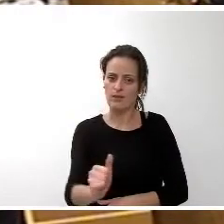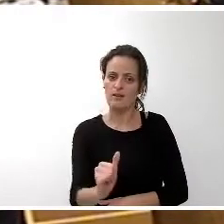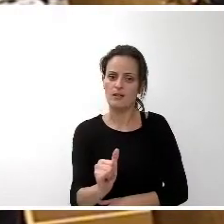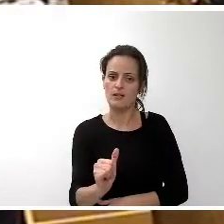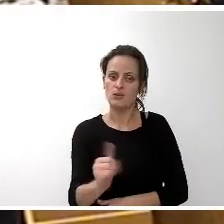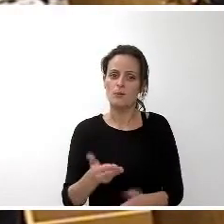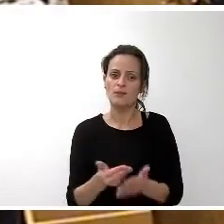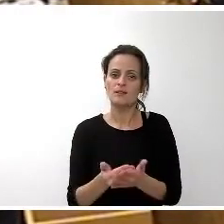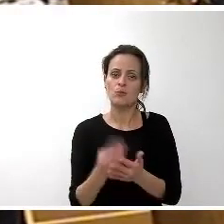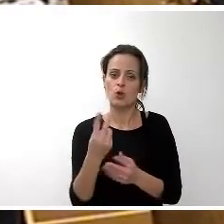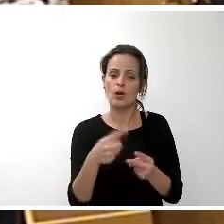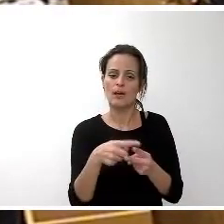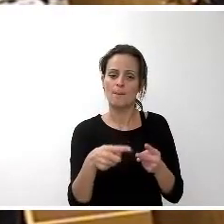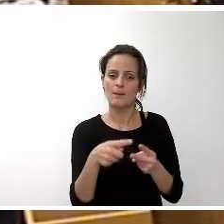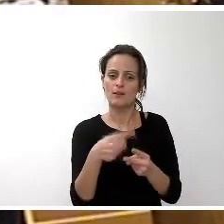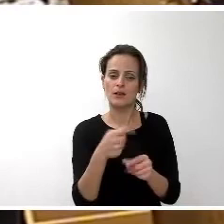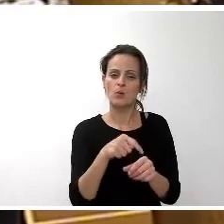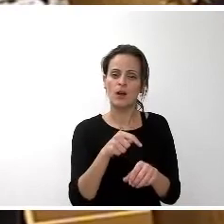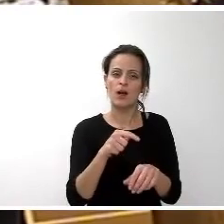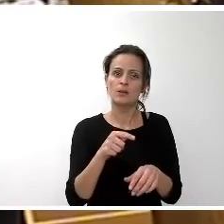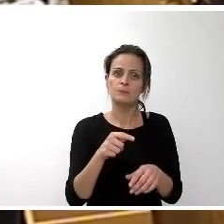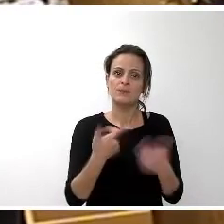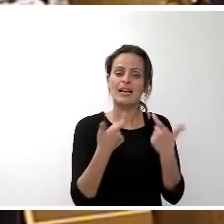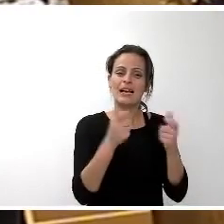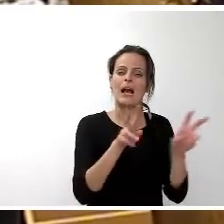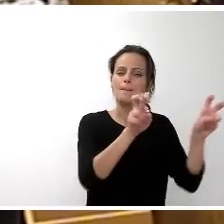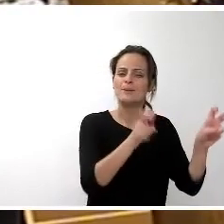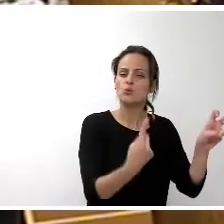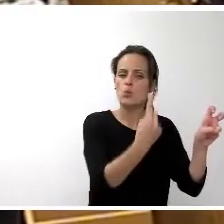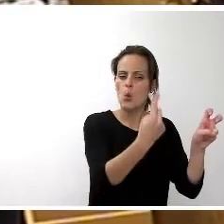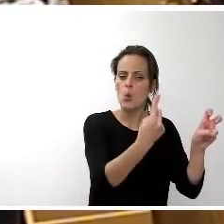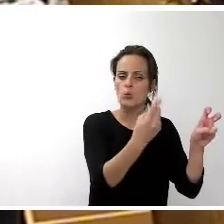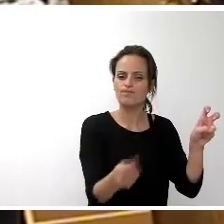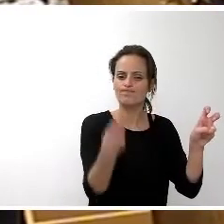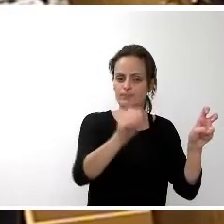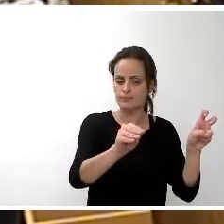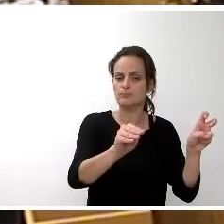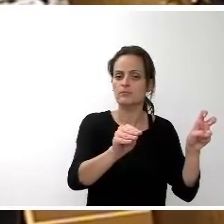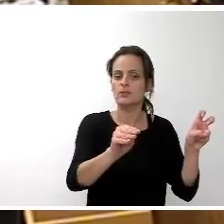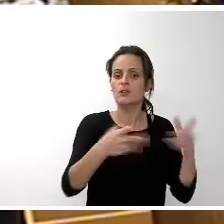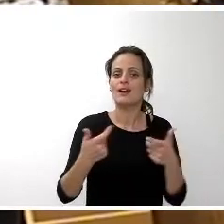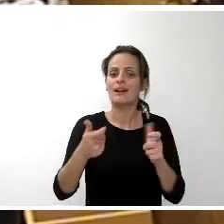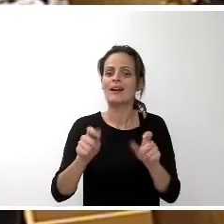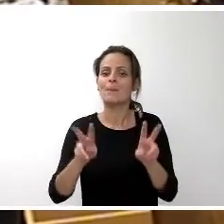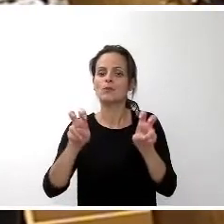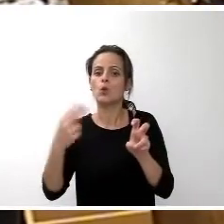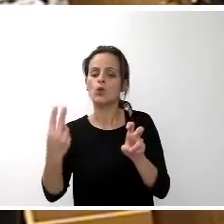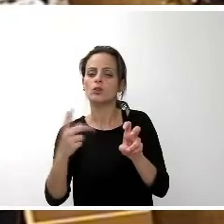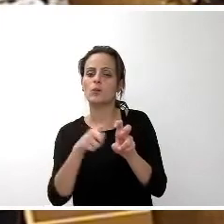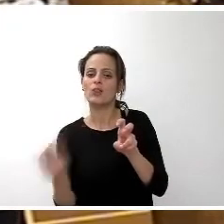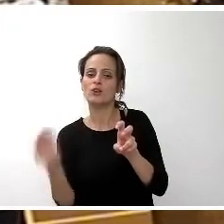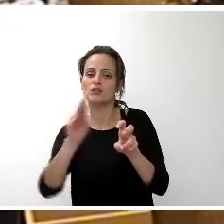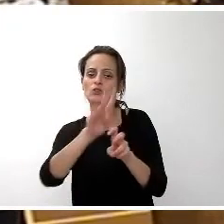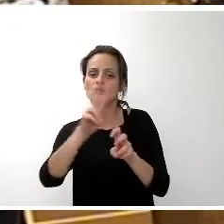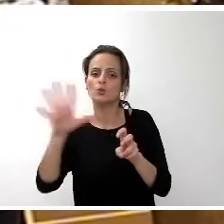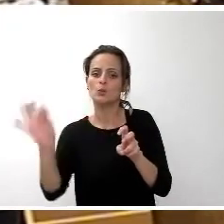dos enmiendas una vinculada a un incremento en el capítulo 1 y otra vinculada al capítulo 2 con una dotación de 55.000 euros para